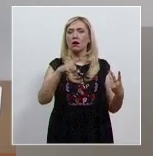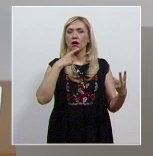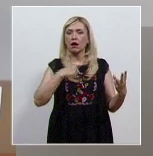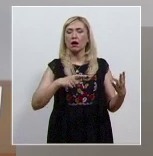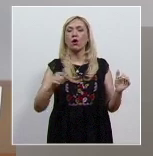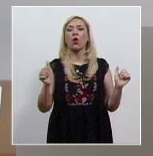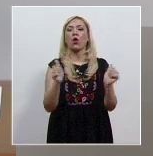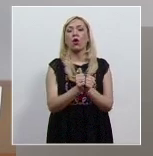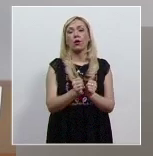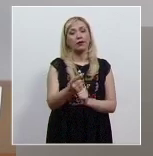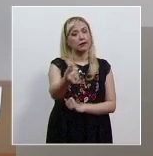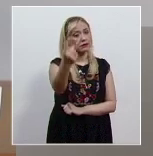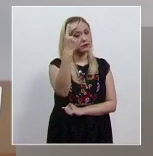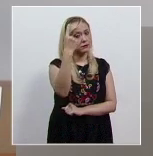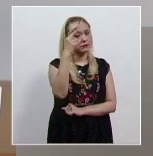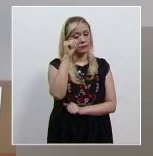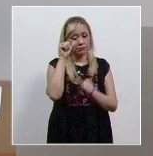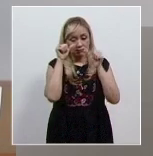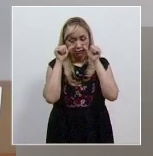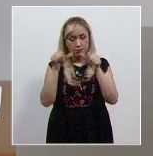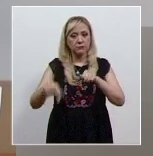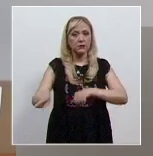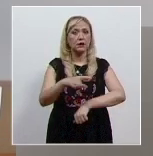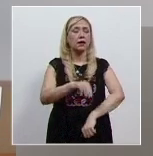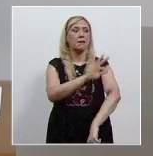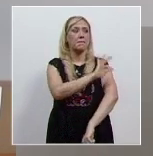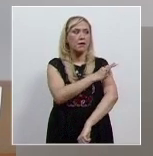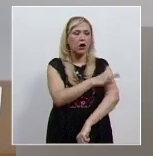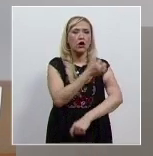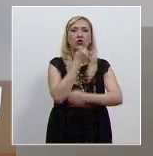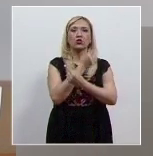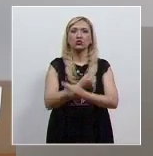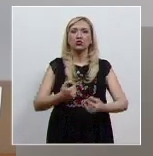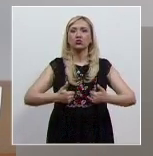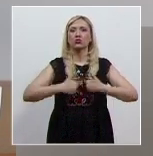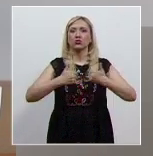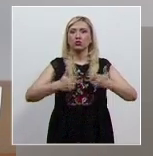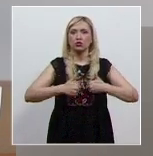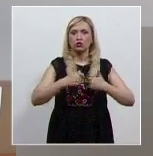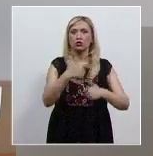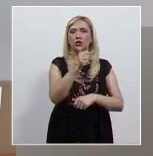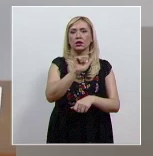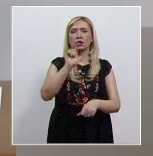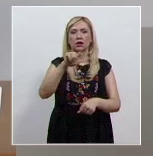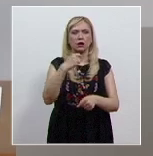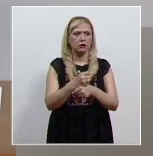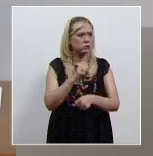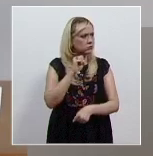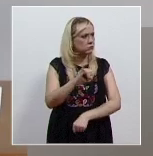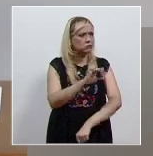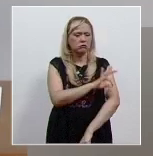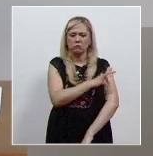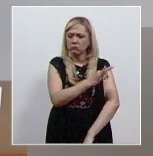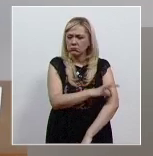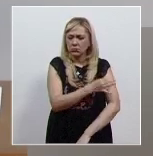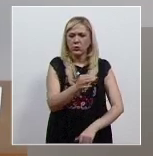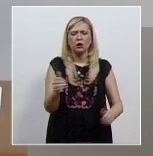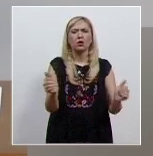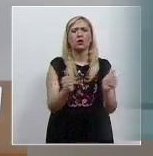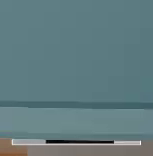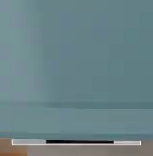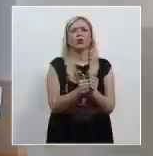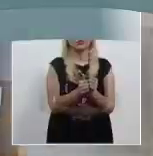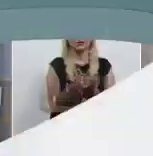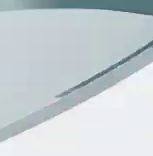la vacunación de menores y adolescentes para que se proporcione la vacuna bajo ciertos